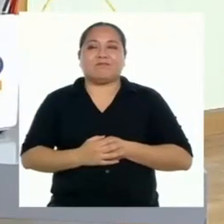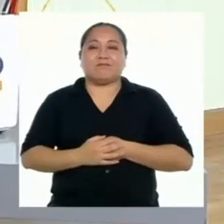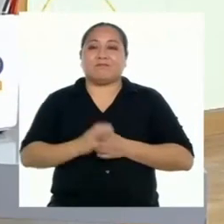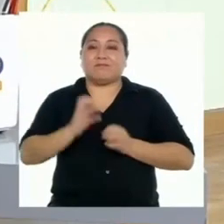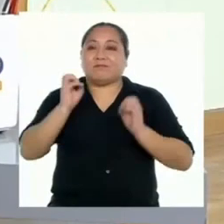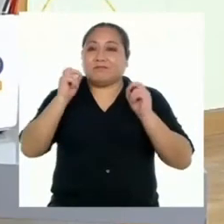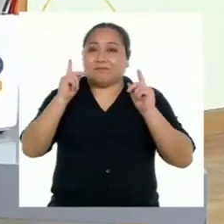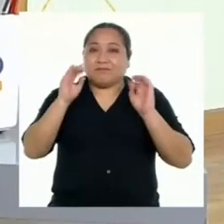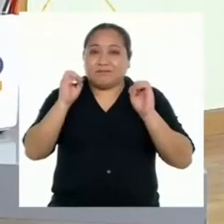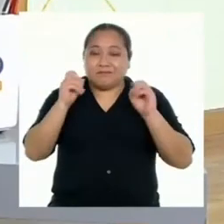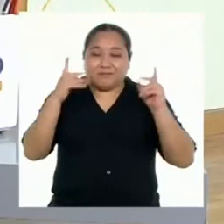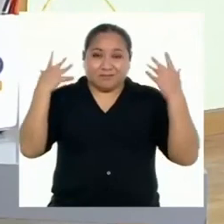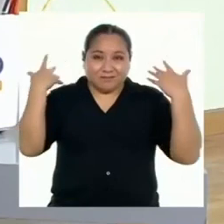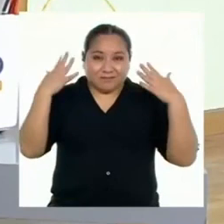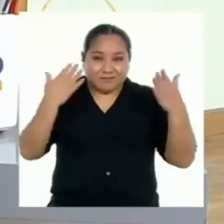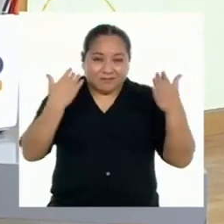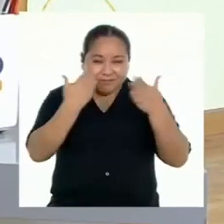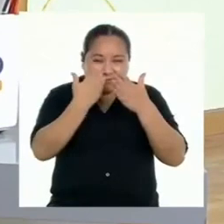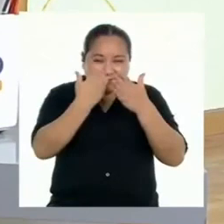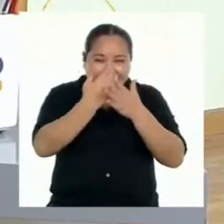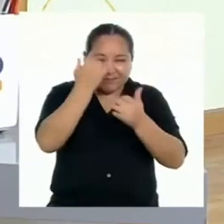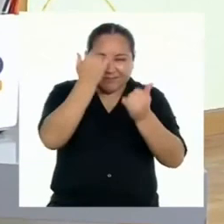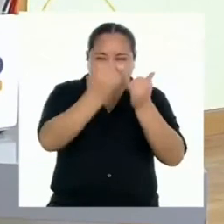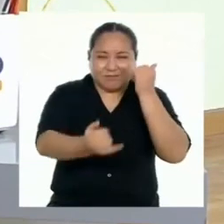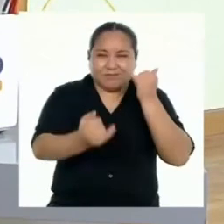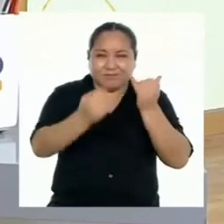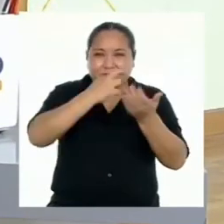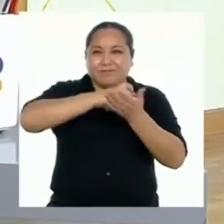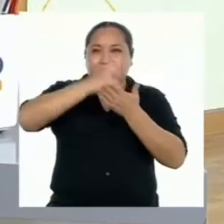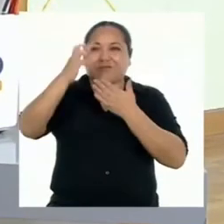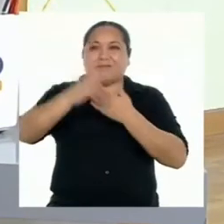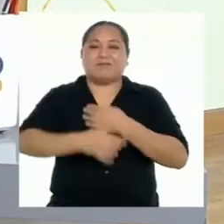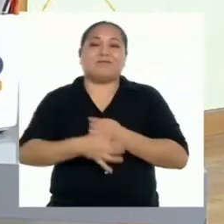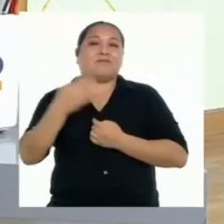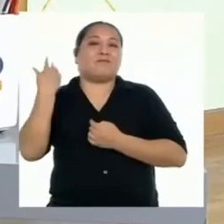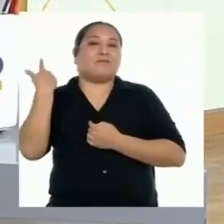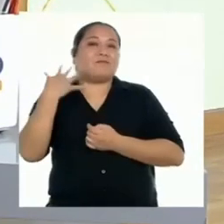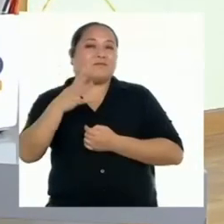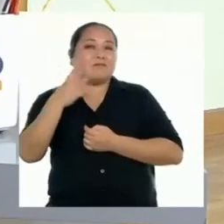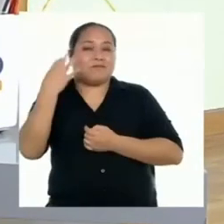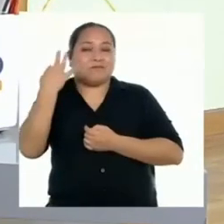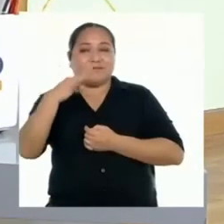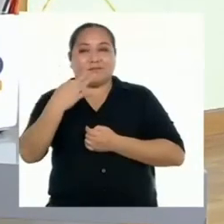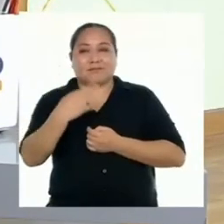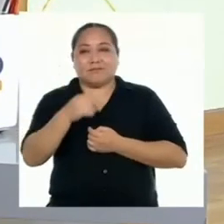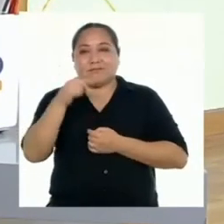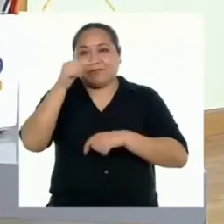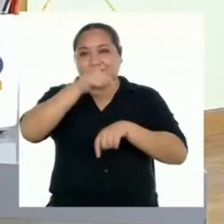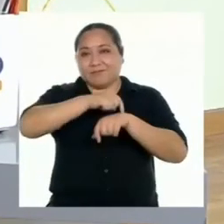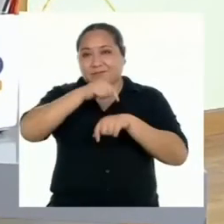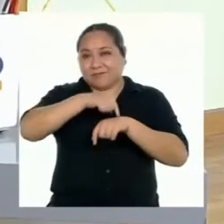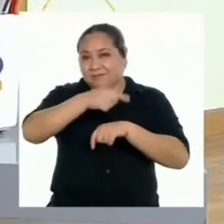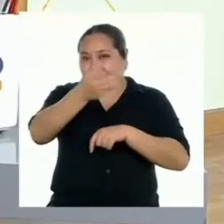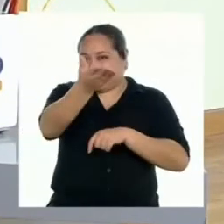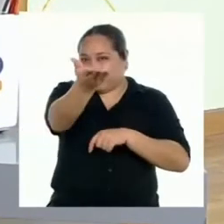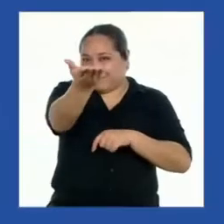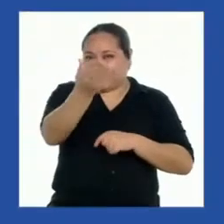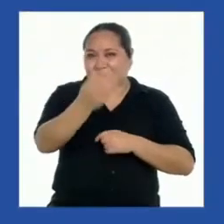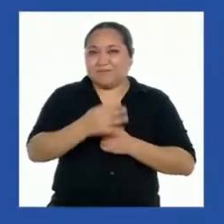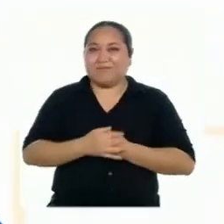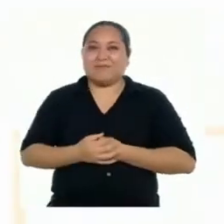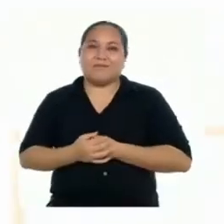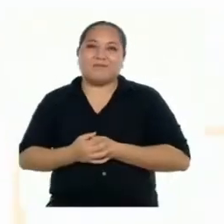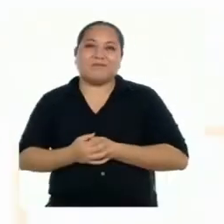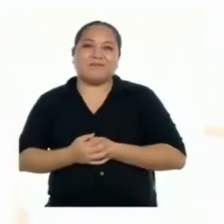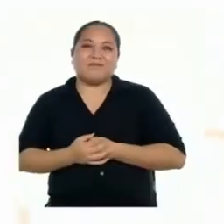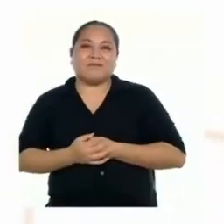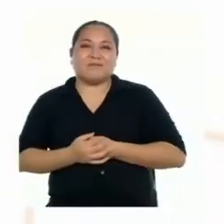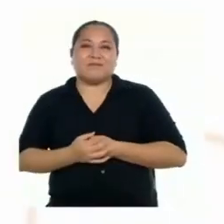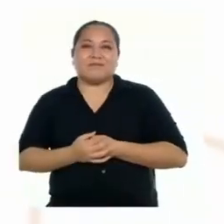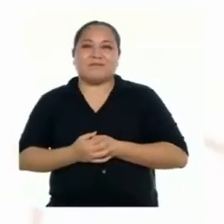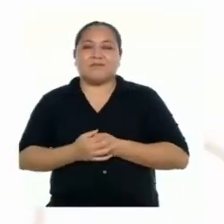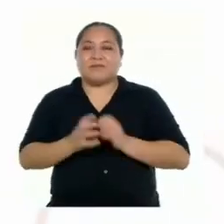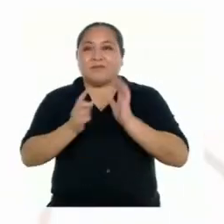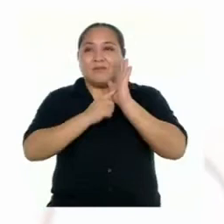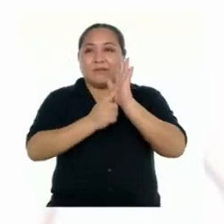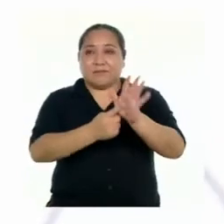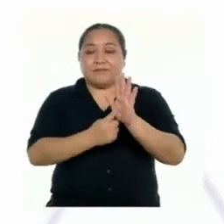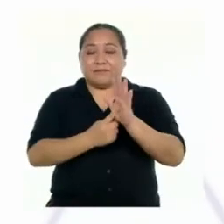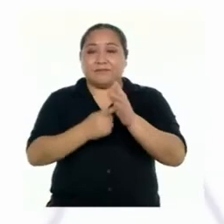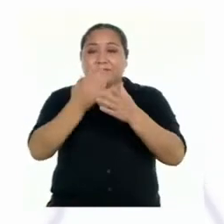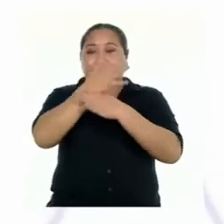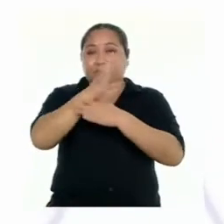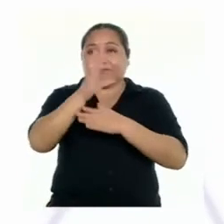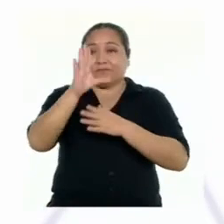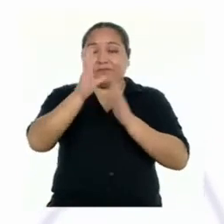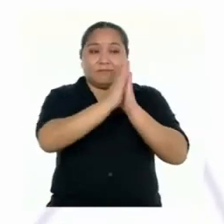Bueno, bueno, ya estamos llegando a la parte final del programa. Y como siempre, el turno ahora es de ustedes. Presenta y